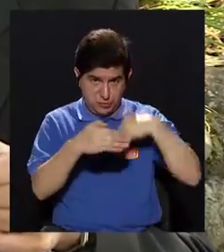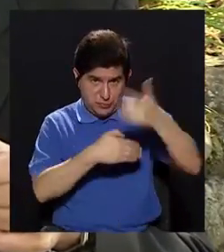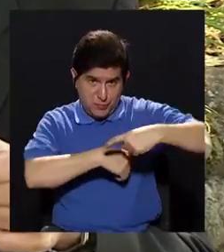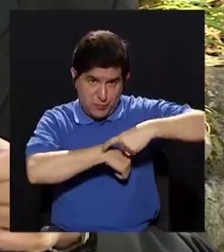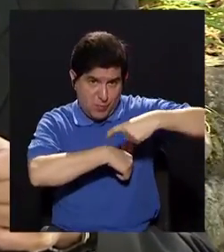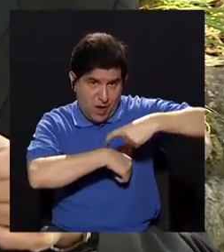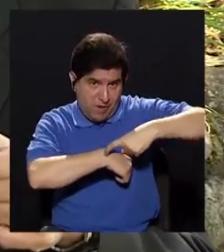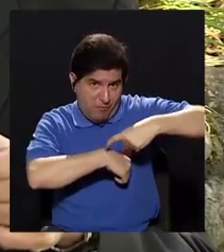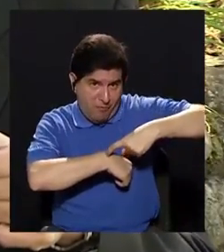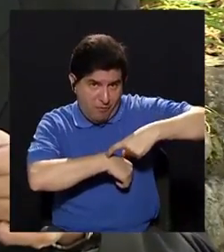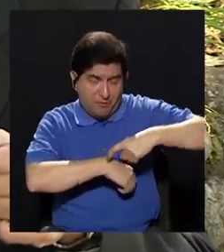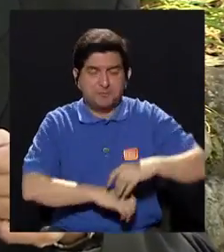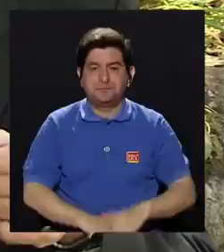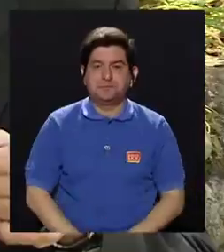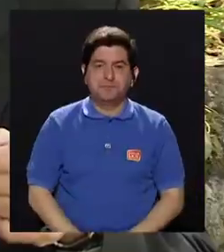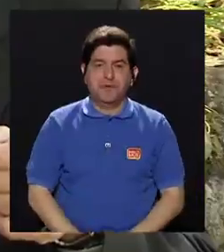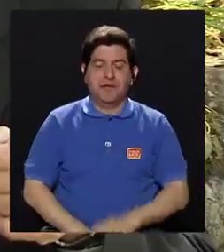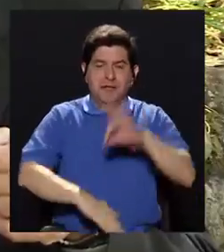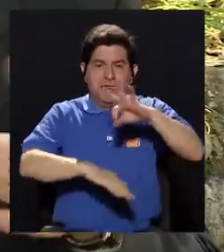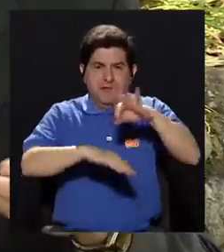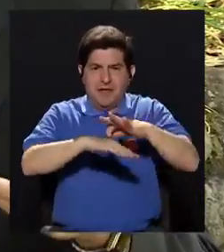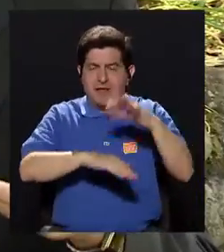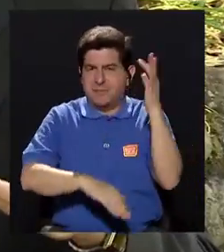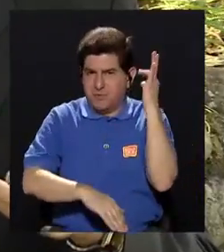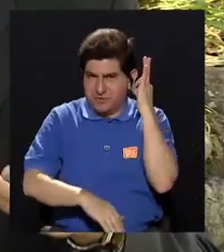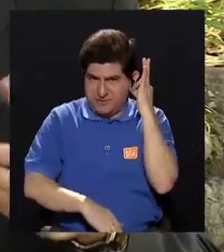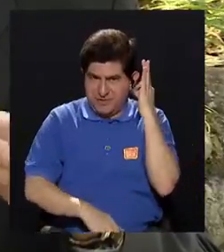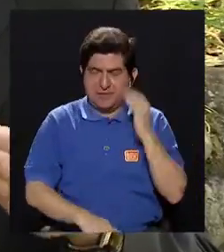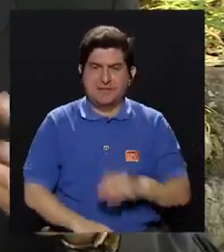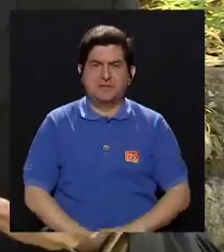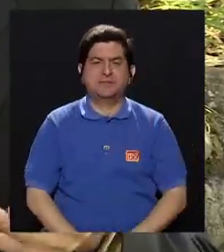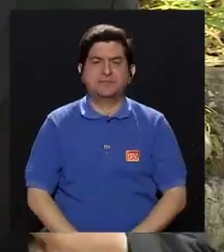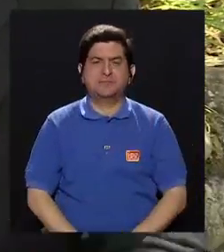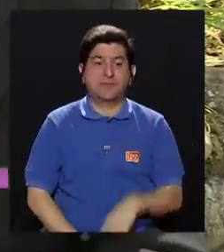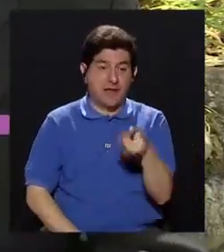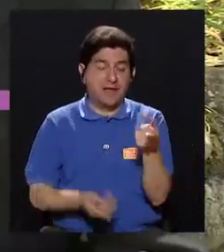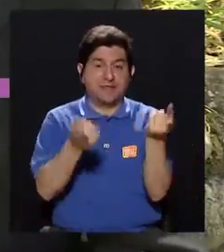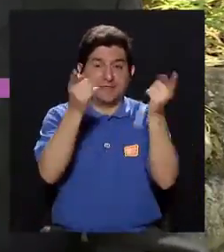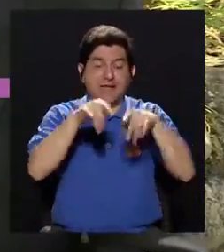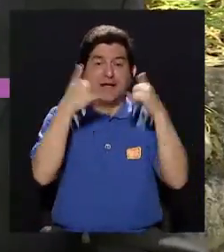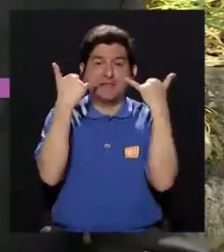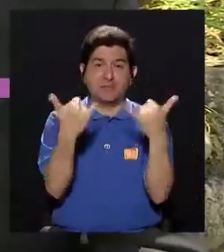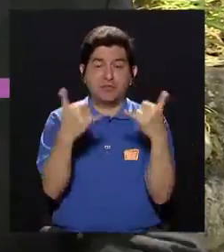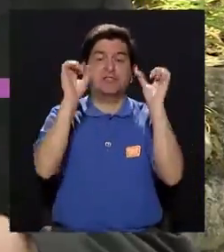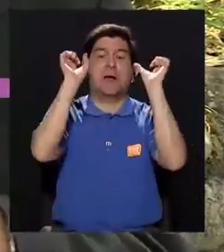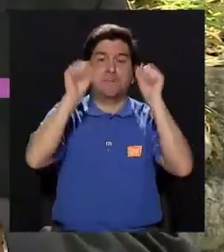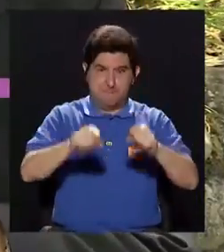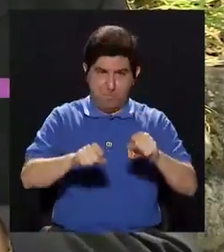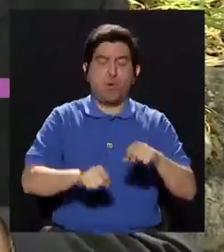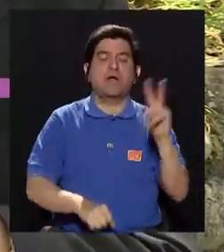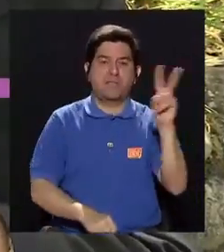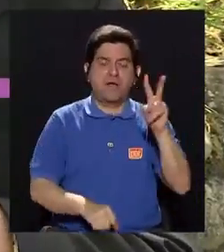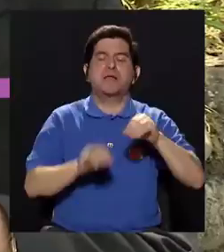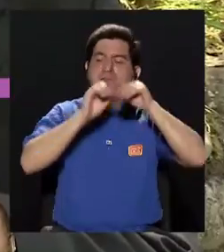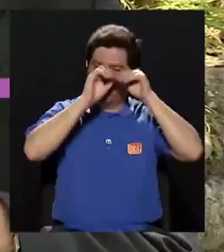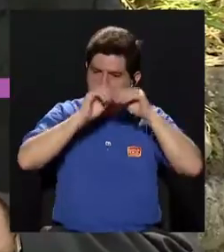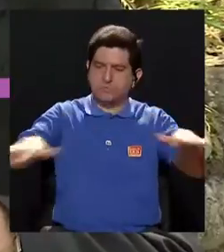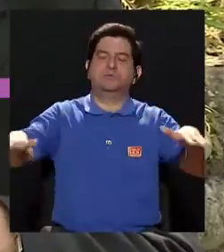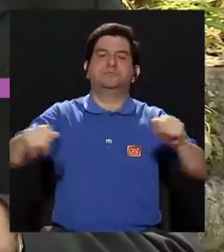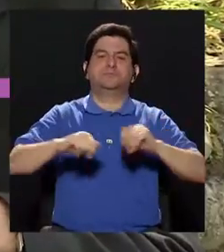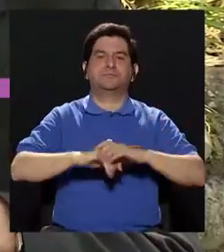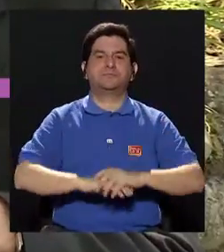periodo, las mosquitas, perdón, los mosquitos hembra, están en la capacidad de transmitir dicho virus.